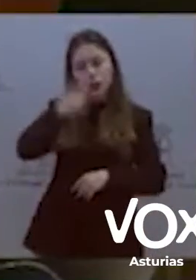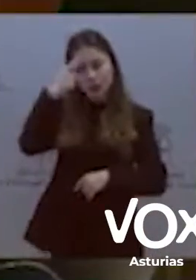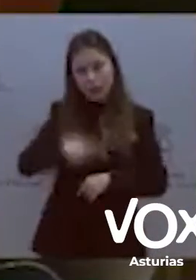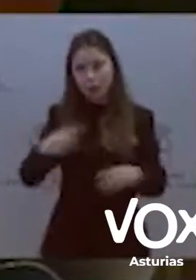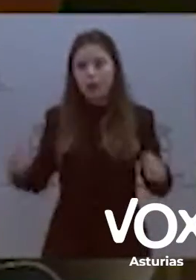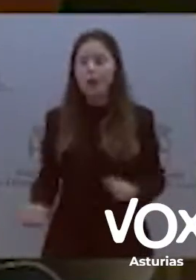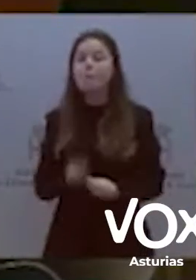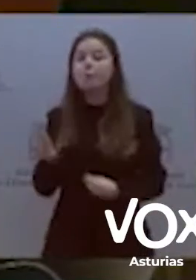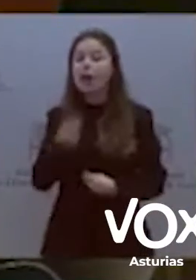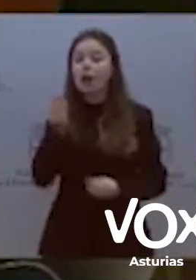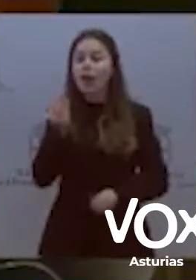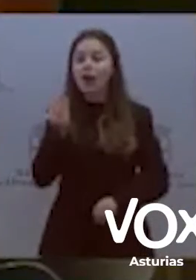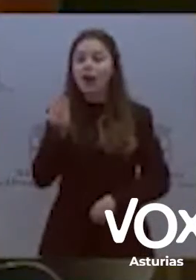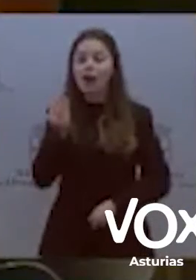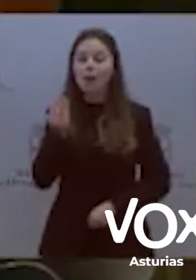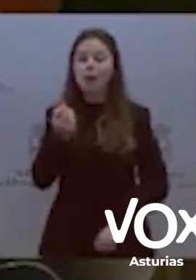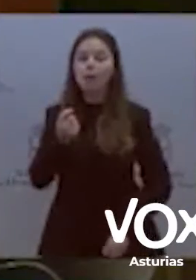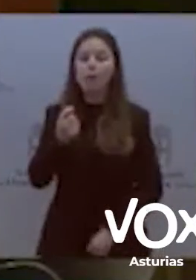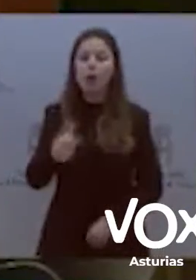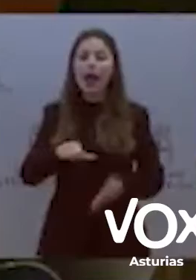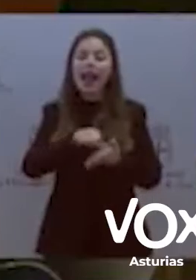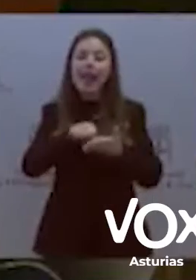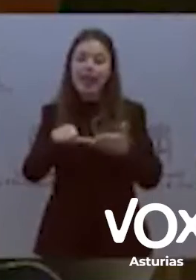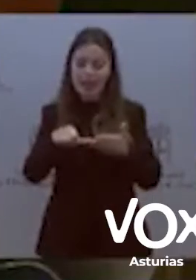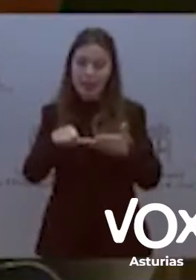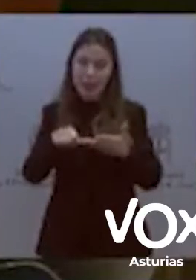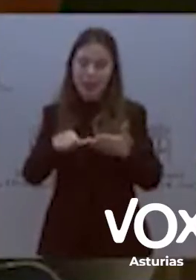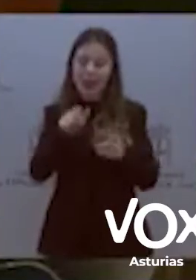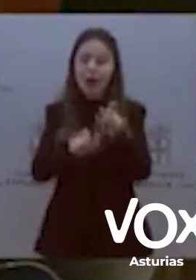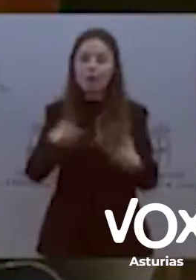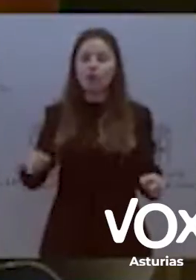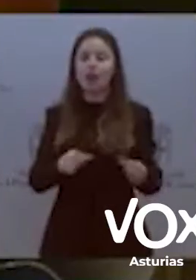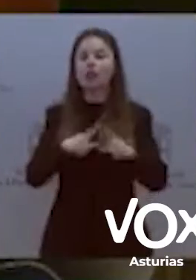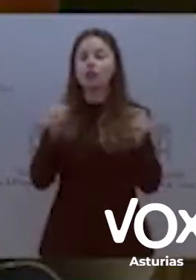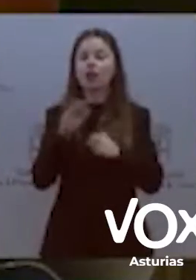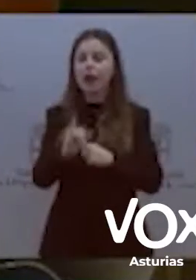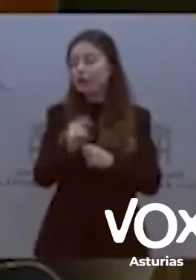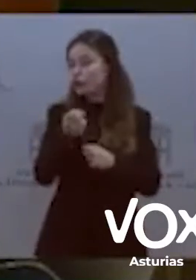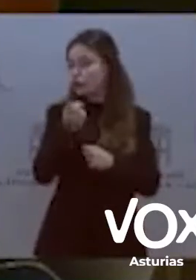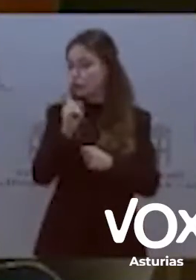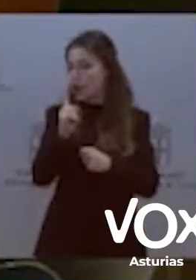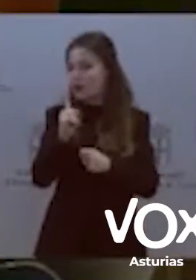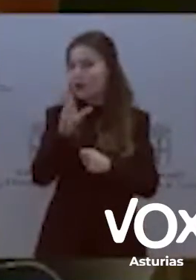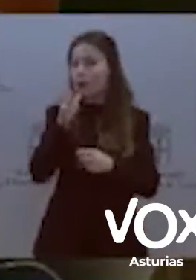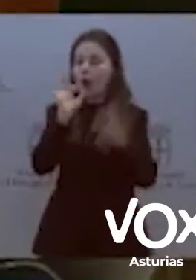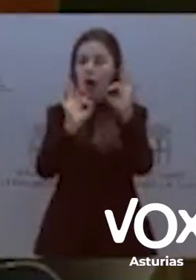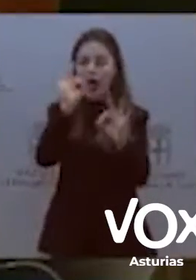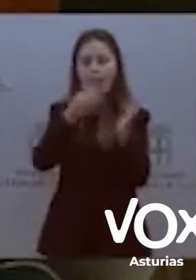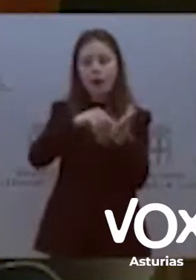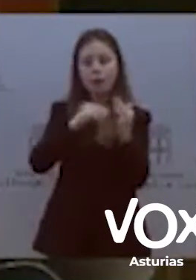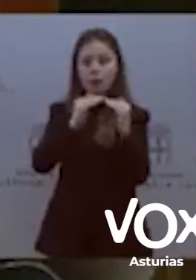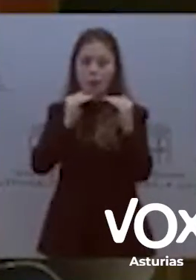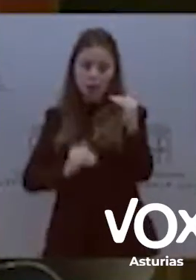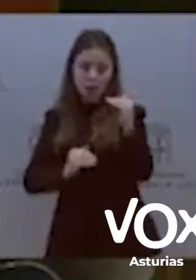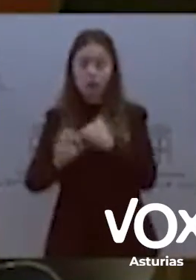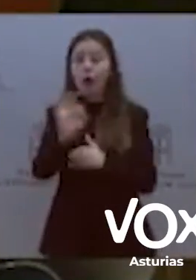poca liquidez de la que disponen los asturianos solo puede llevar por una bajada de impuestos o por la aplicación de cualquier